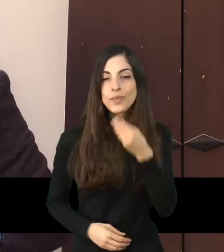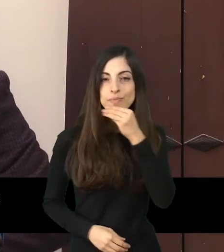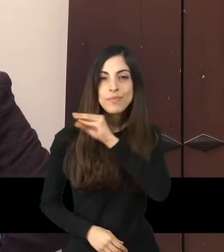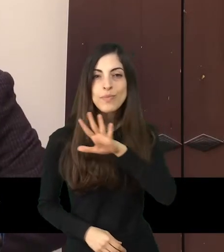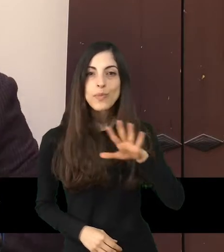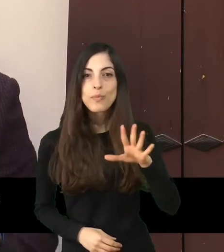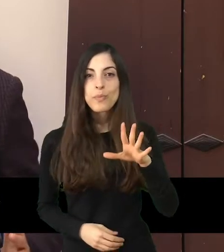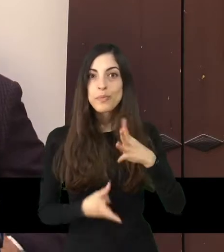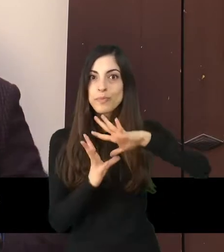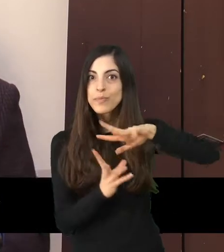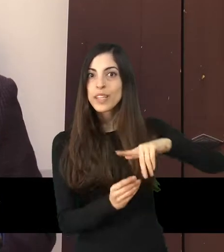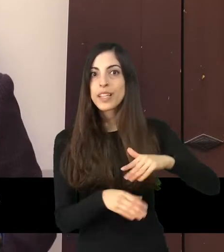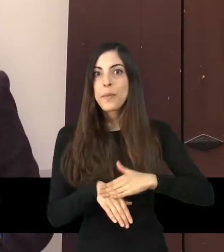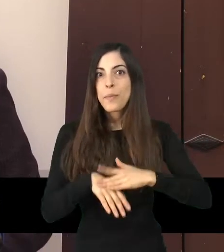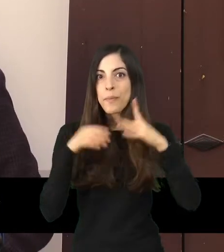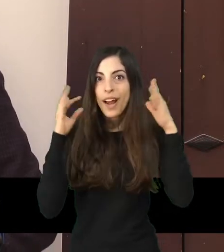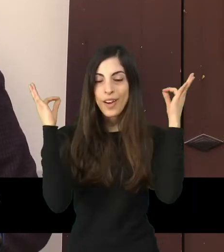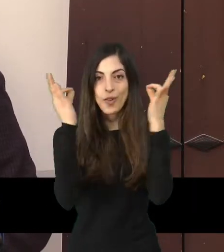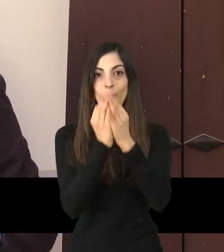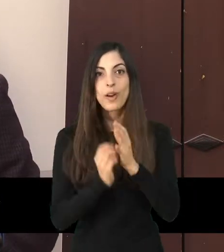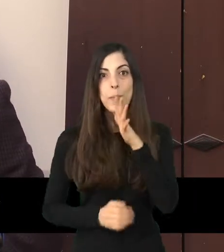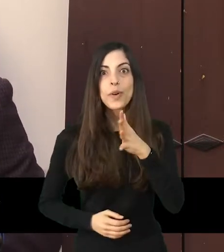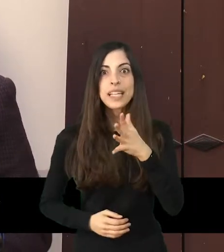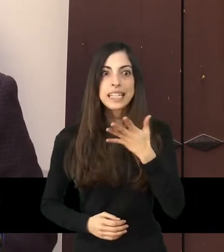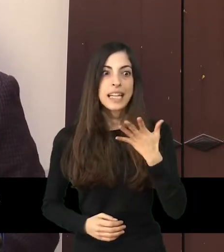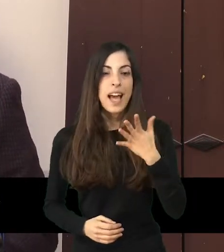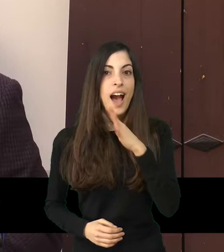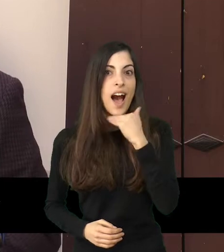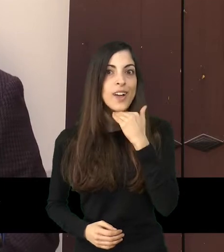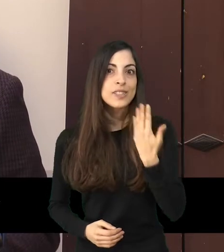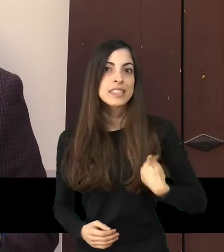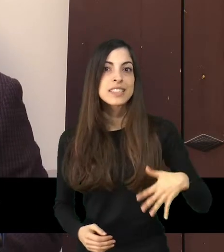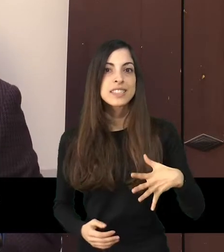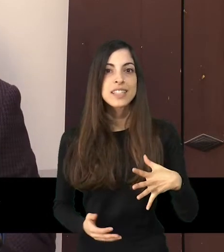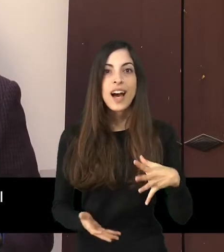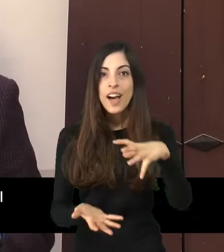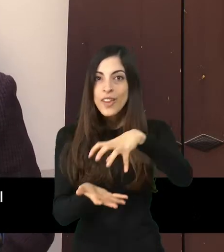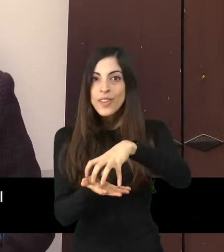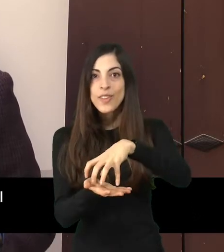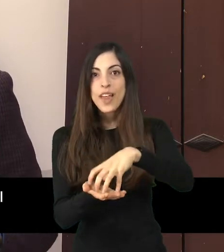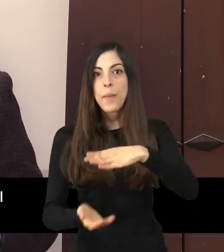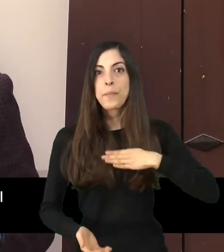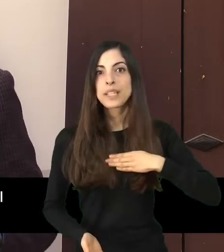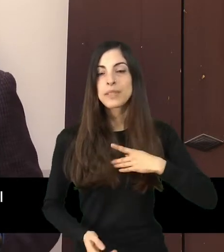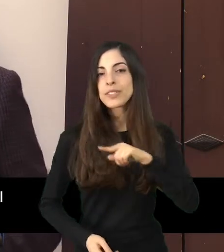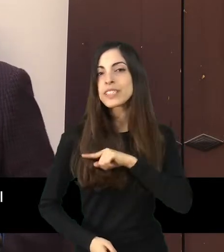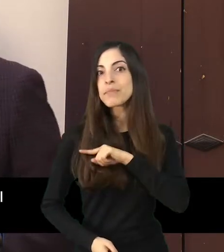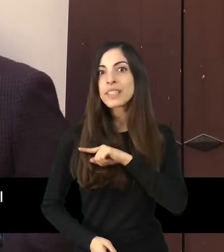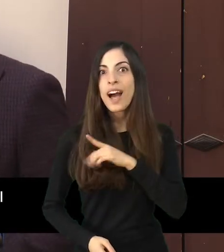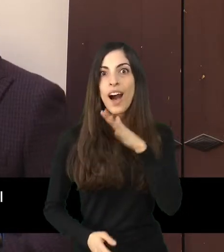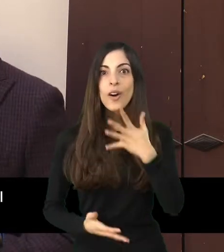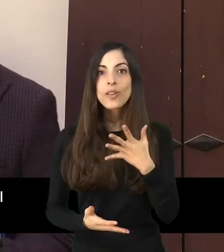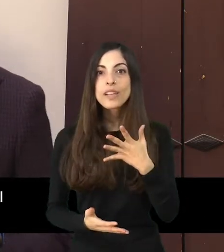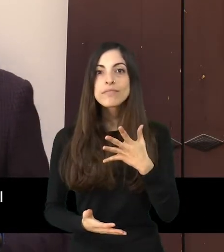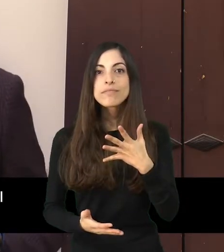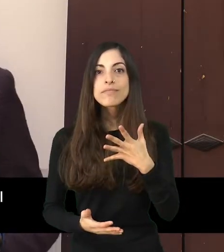Una magnífica noticia para la ciudad, porque algo que ya es patrimonio sentimental de los cordobeses va a pasar a ser algo más que un patrimonio